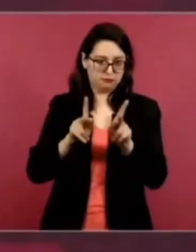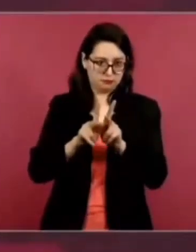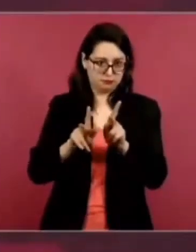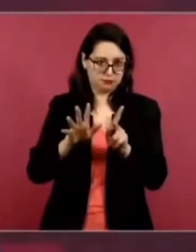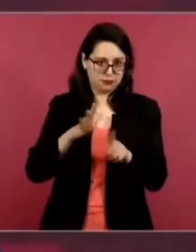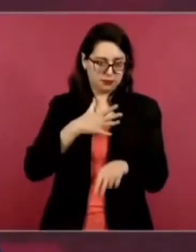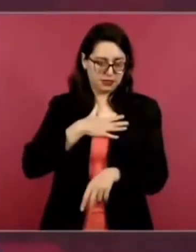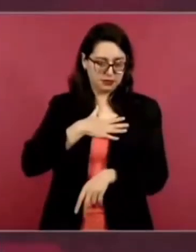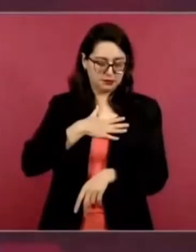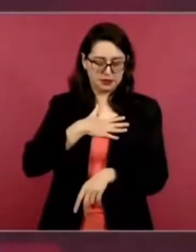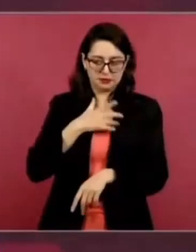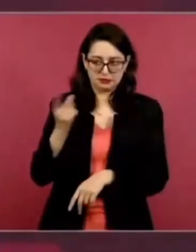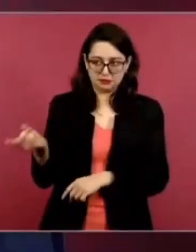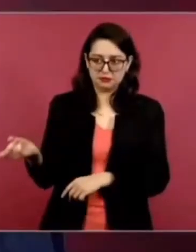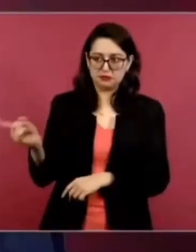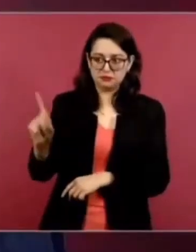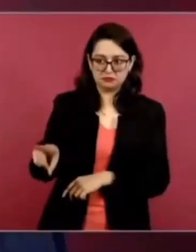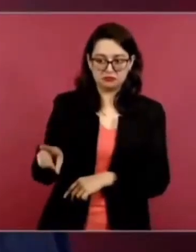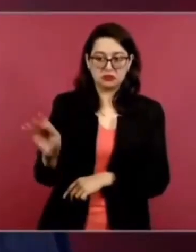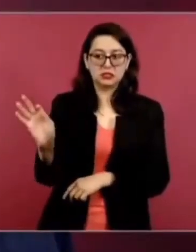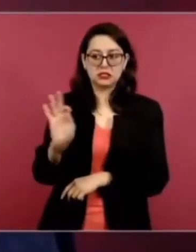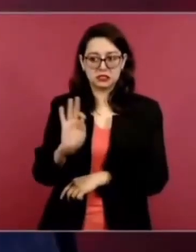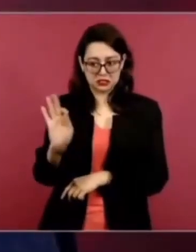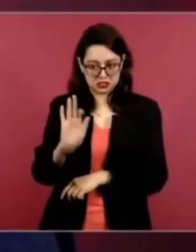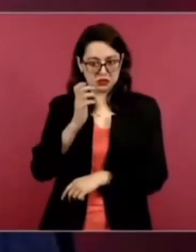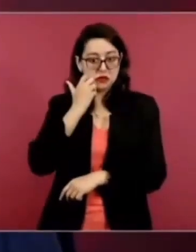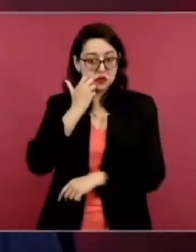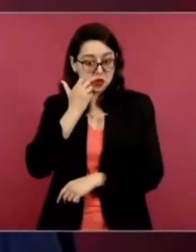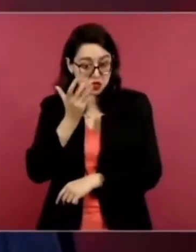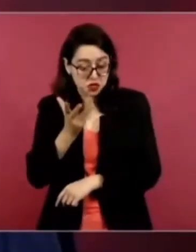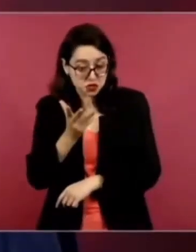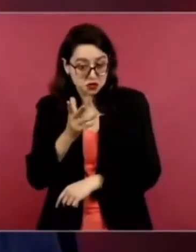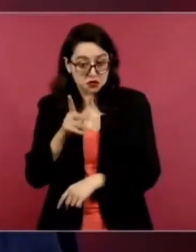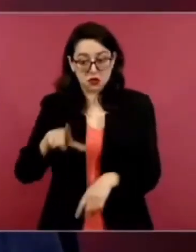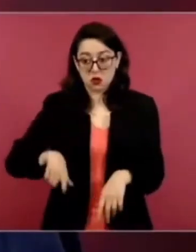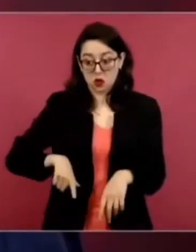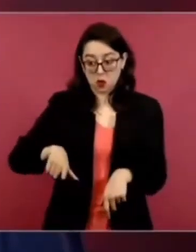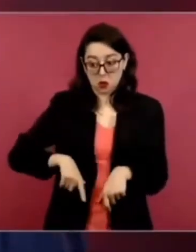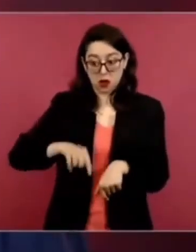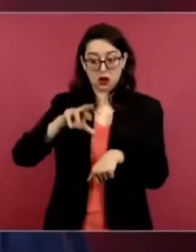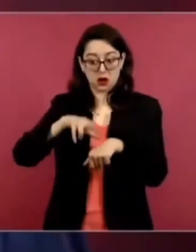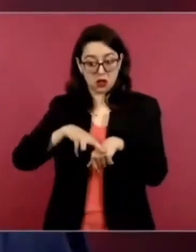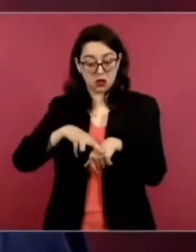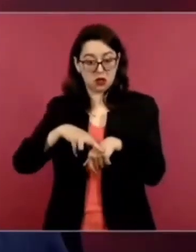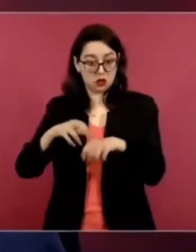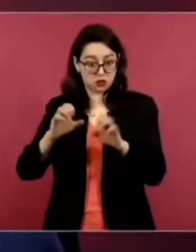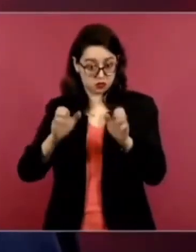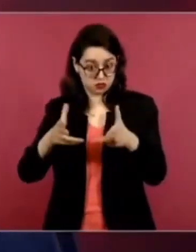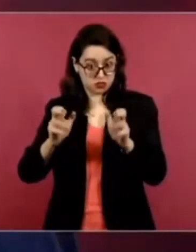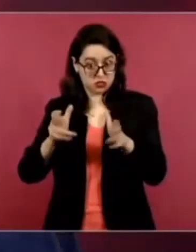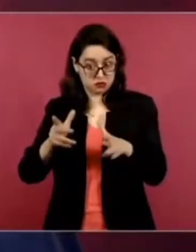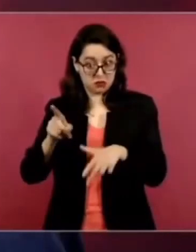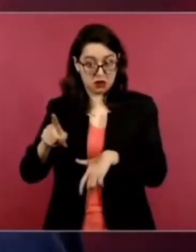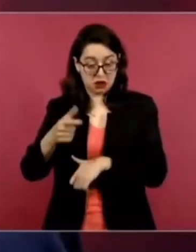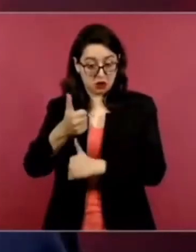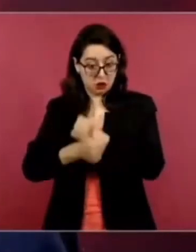buscar ser candidata al gobierno de Chiapas.